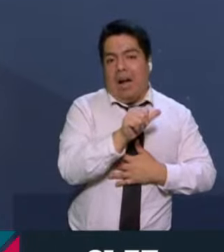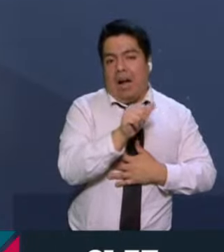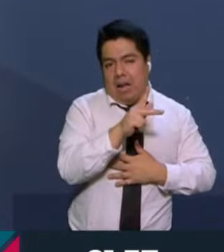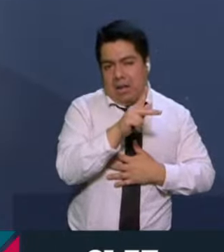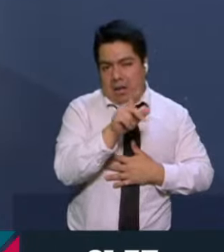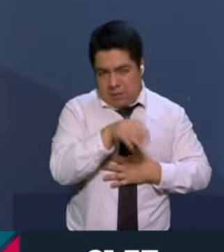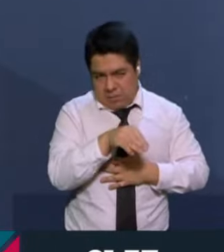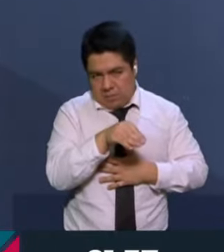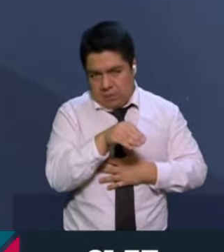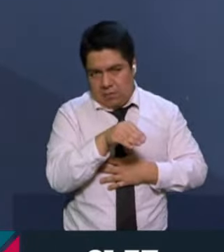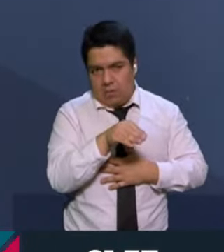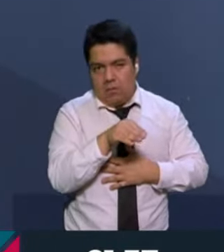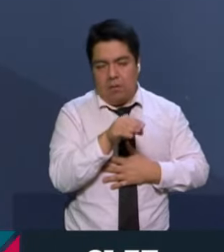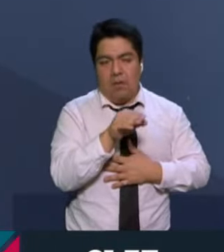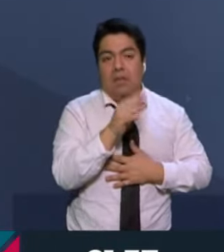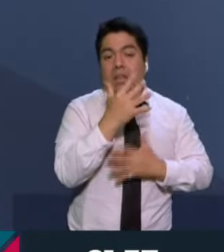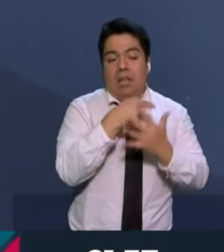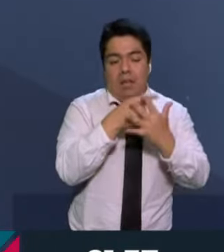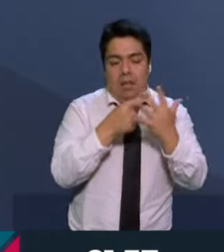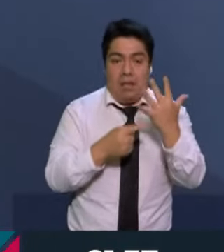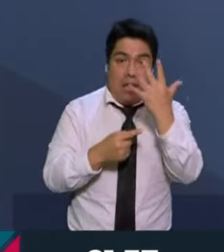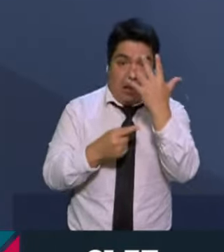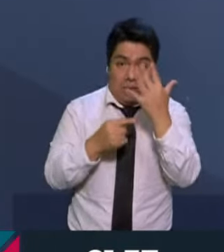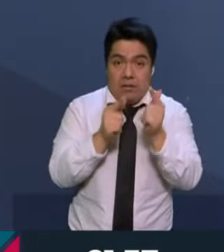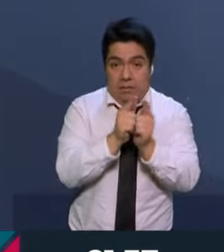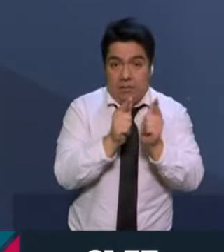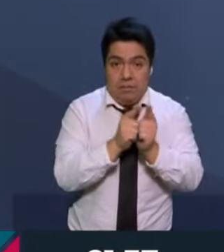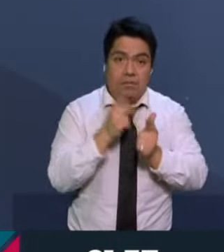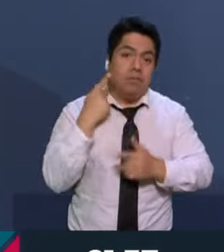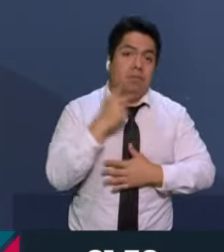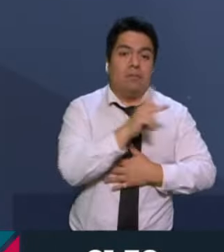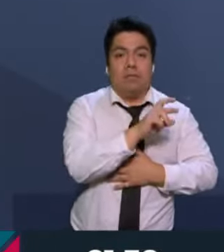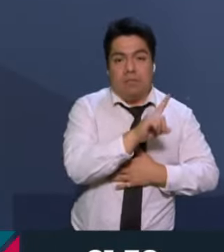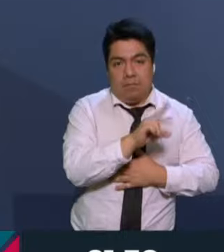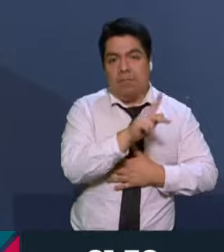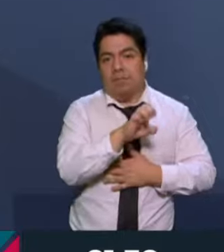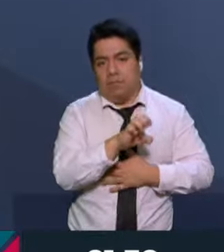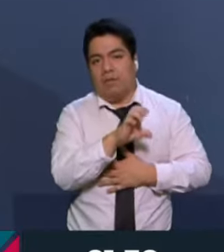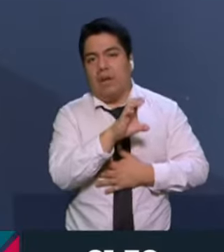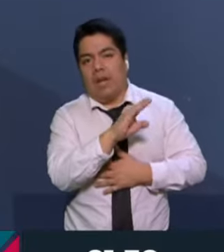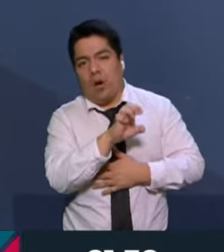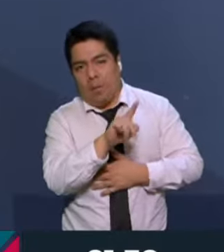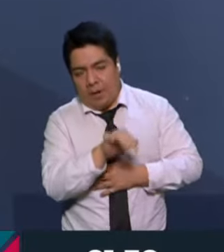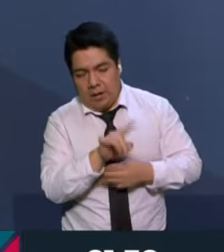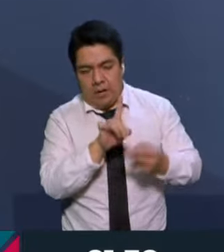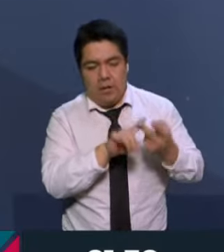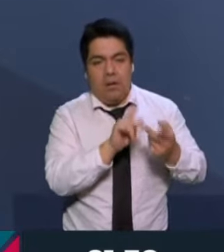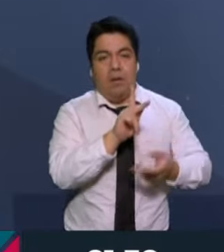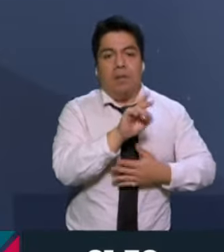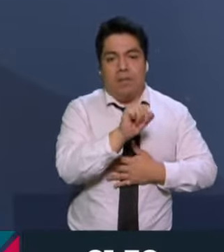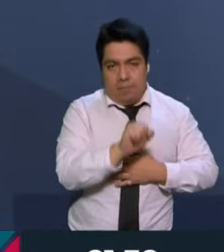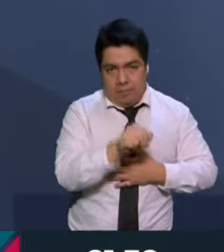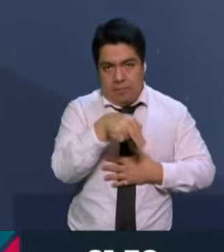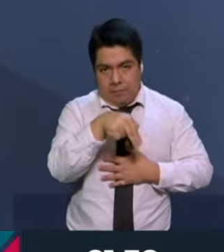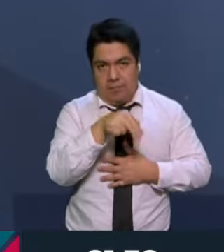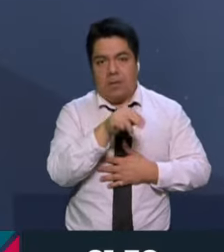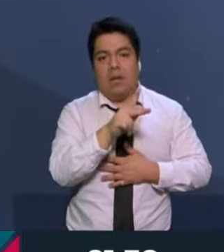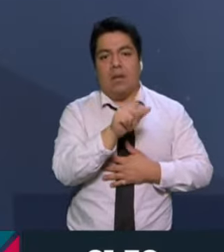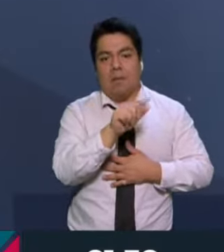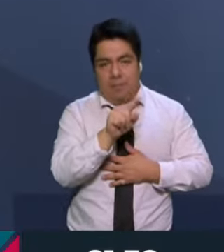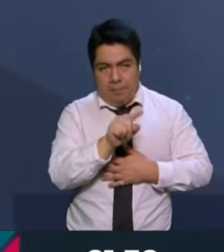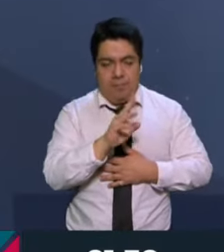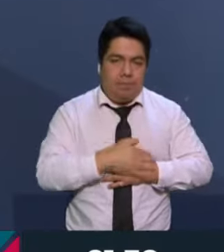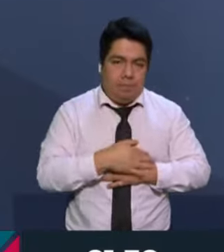siglados a cinco partidos políticos, PRD, PT, Convergencia, Partido de la Sociedad Nacionalista y Paz.